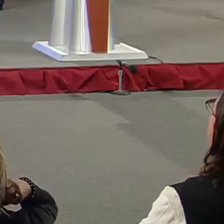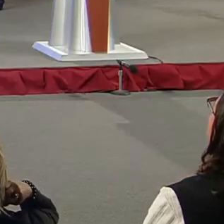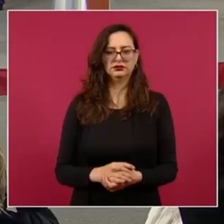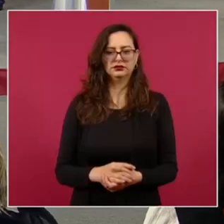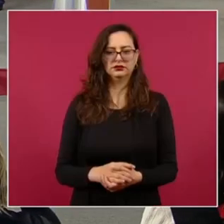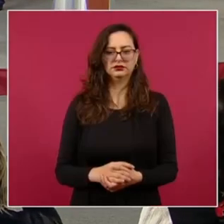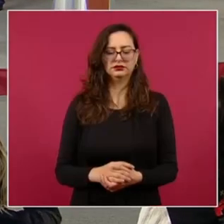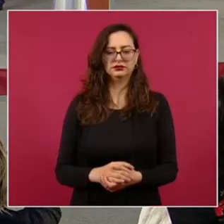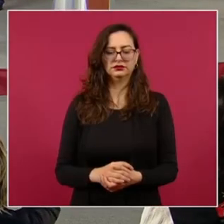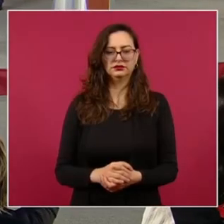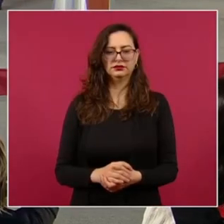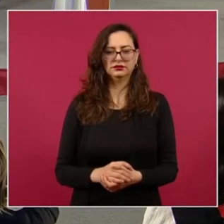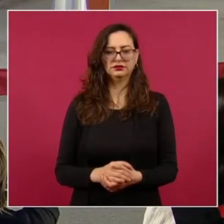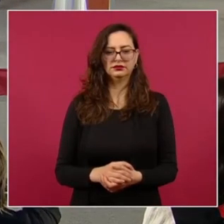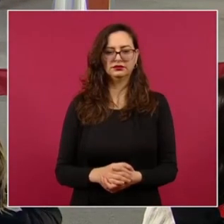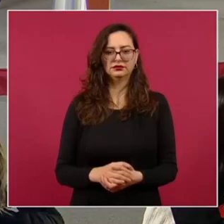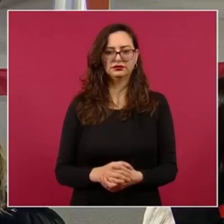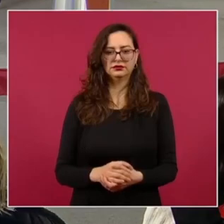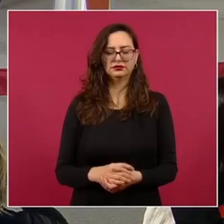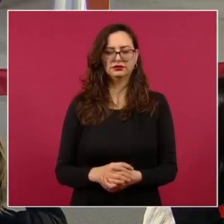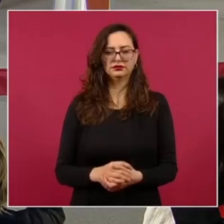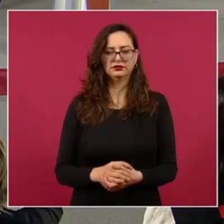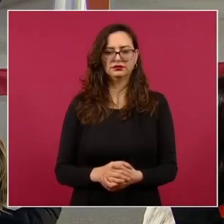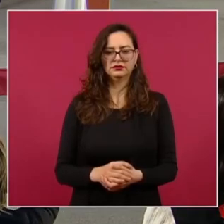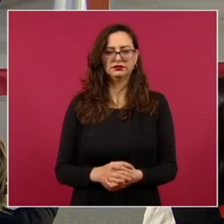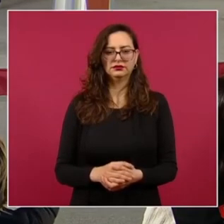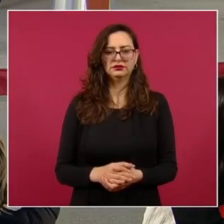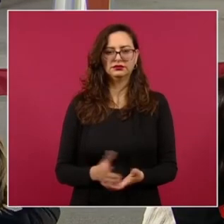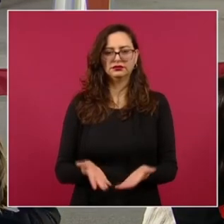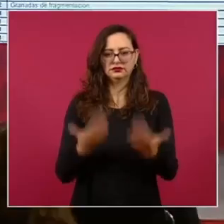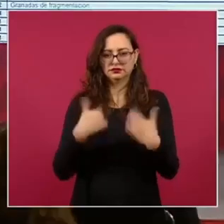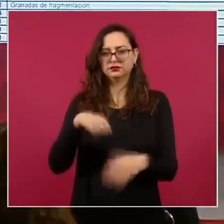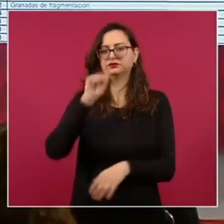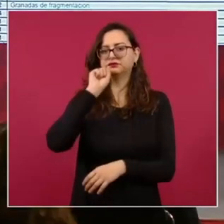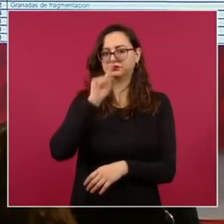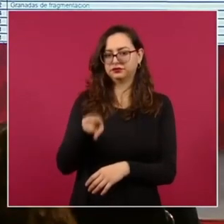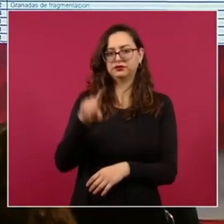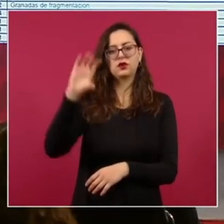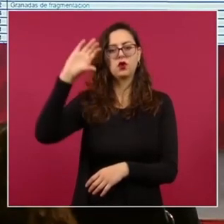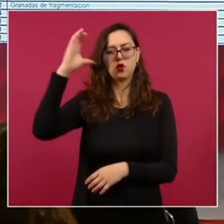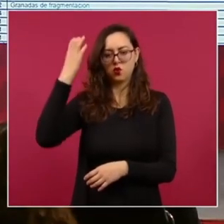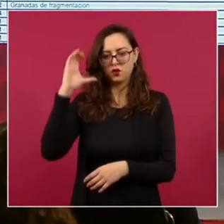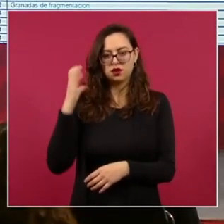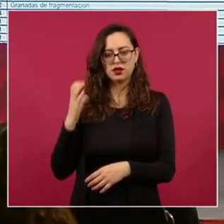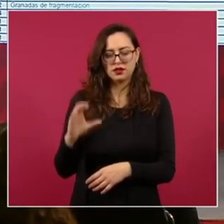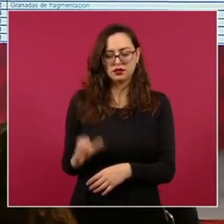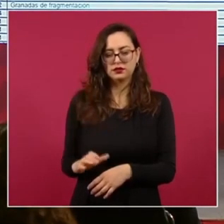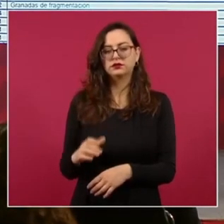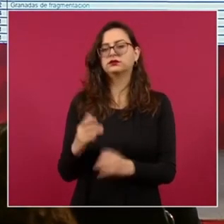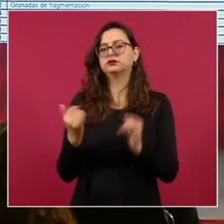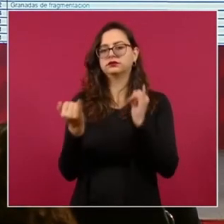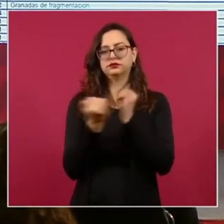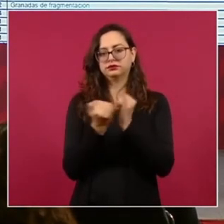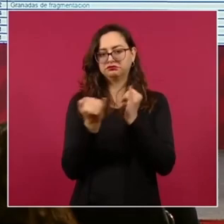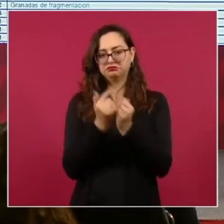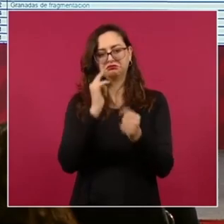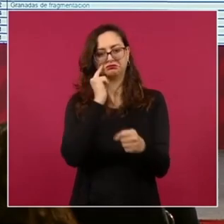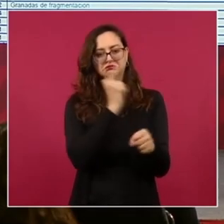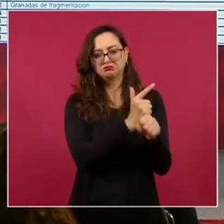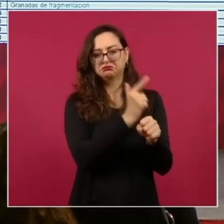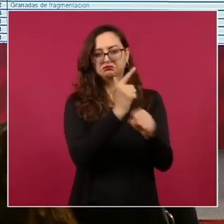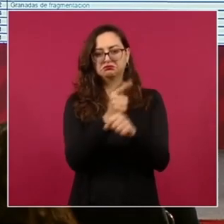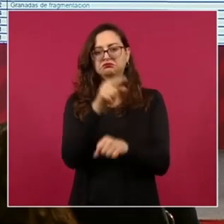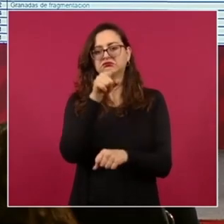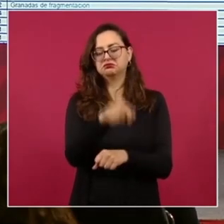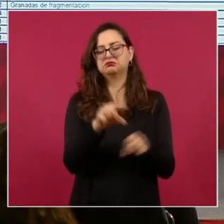entre otros objetos. Siguiente. También en Culiacán, se detuvo también a integrantes del